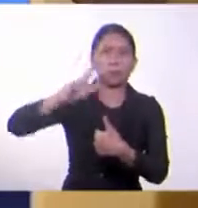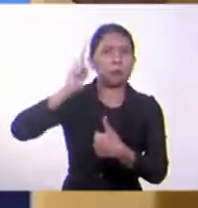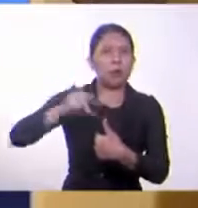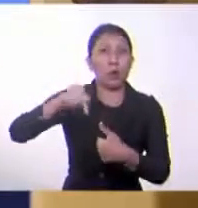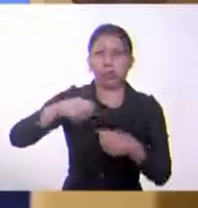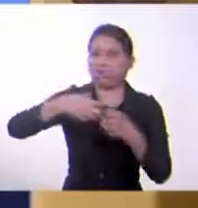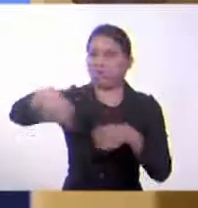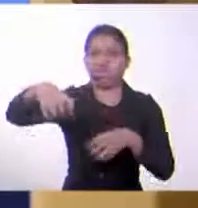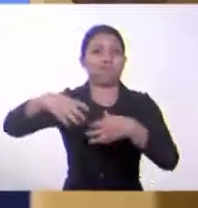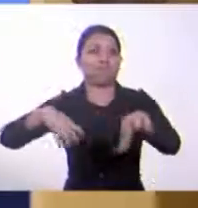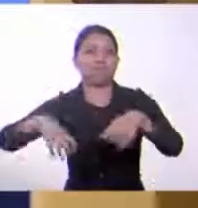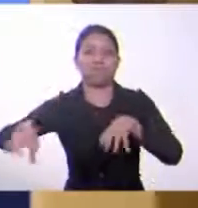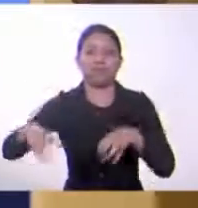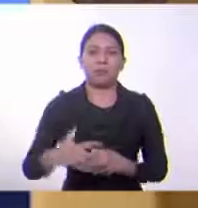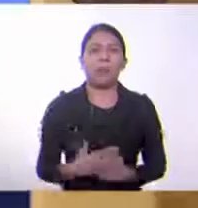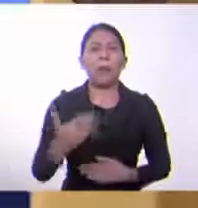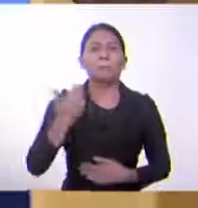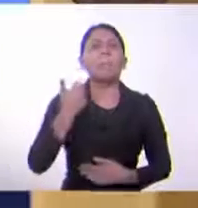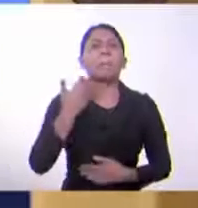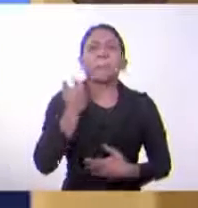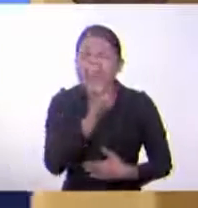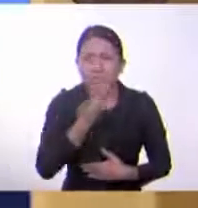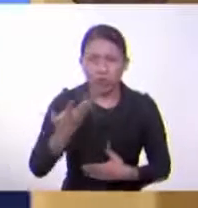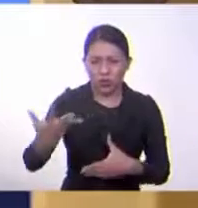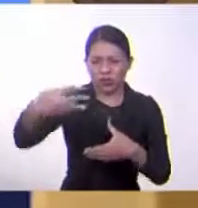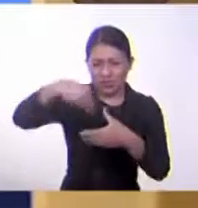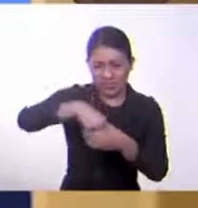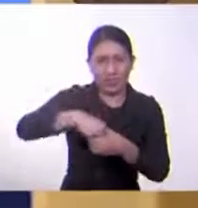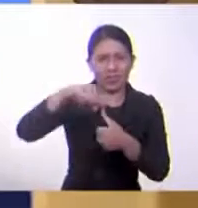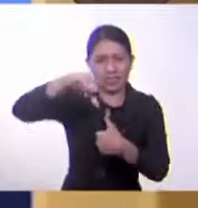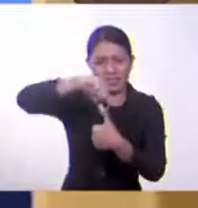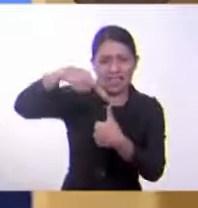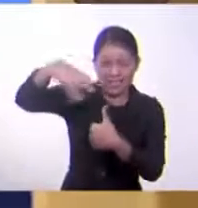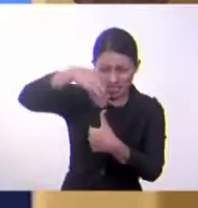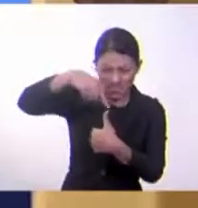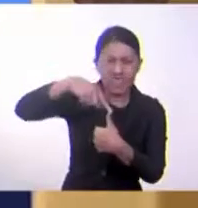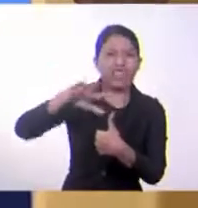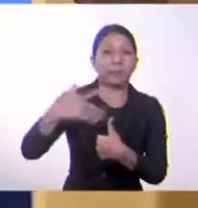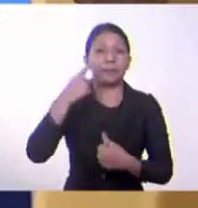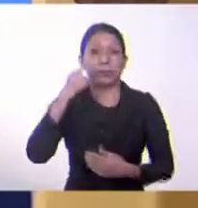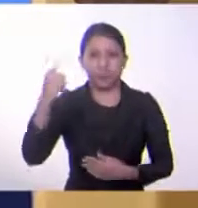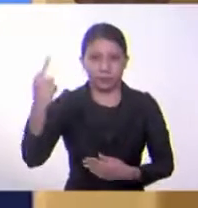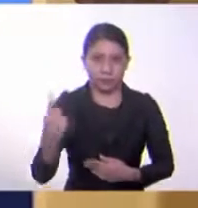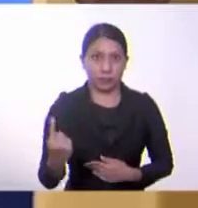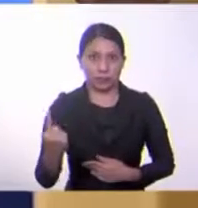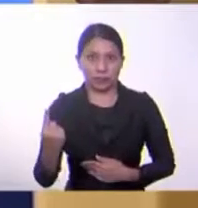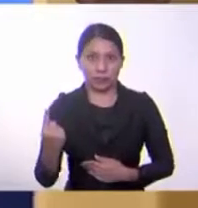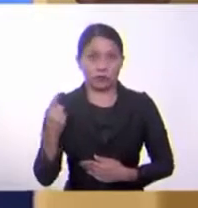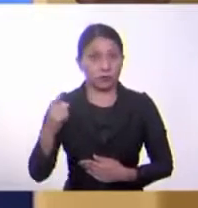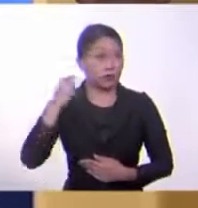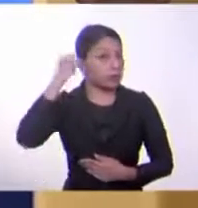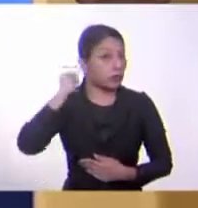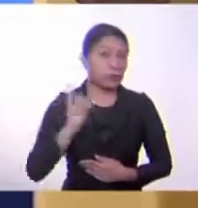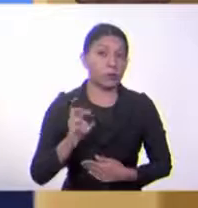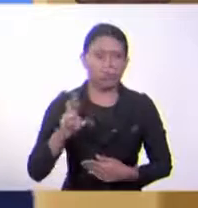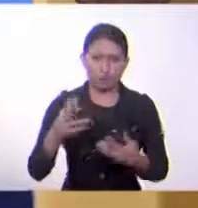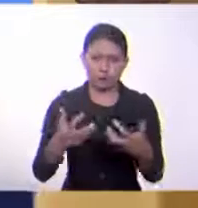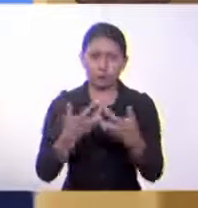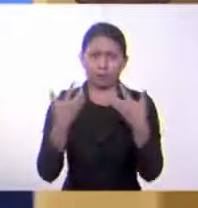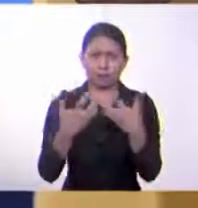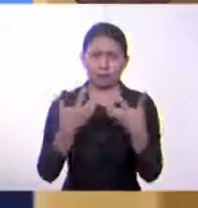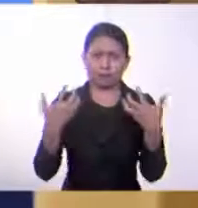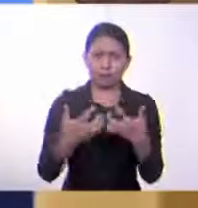pero a nivel interno, qué es lo que pasaba acá, y para eso tenemos al doctor Iquetez investigador y también